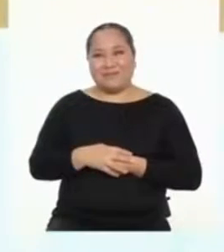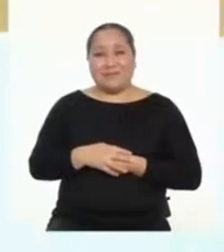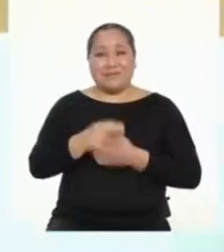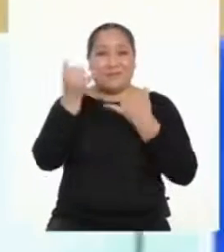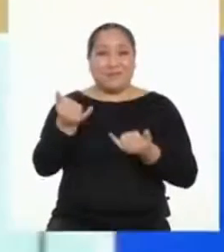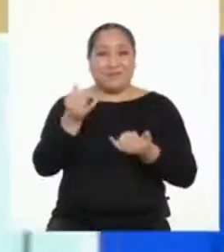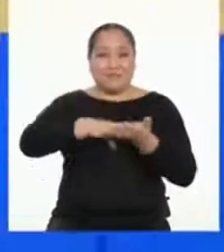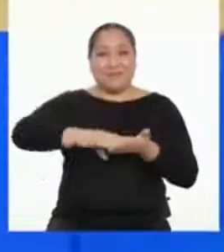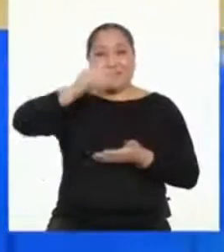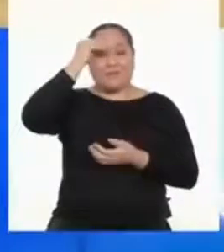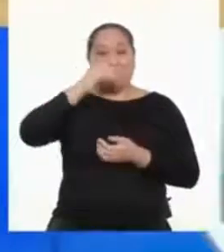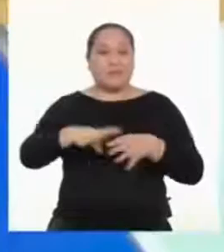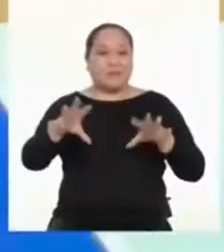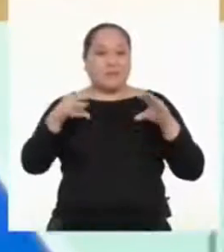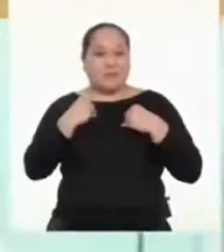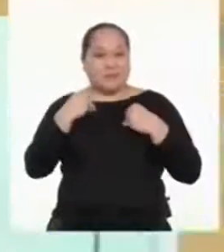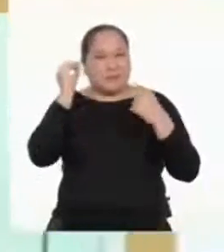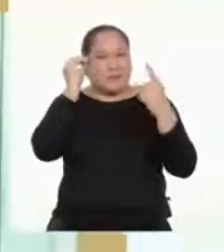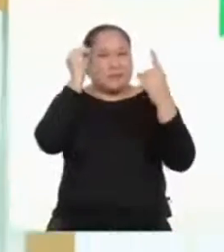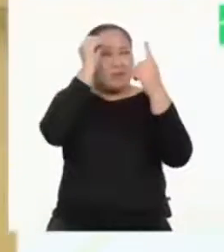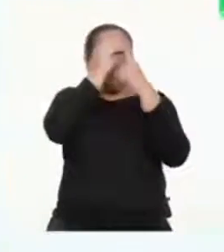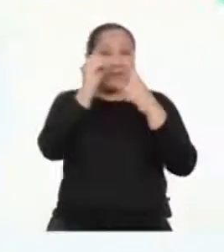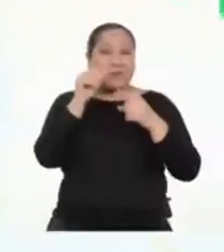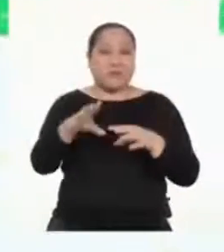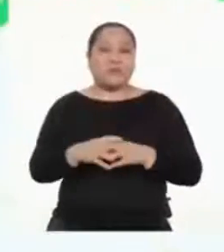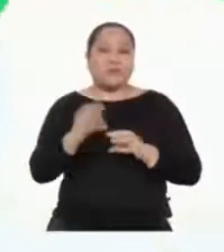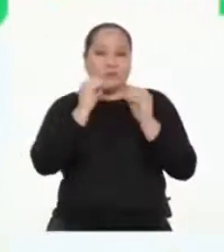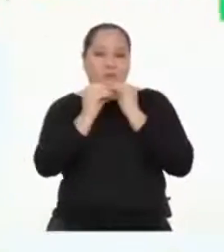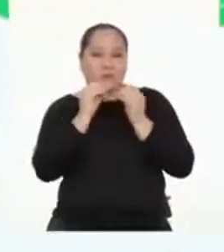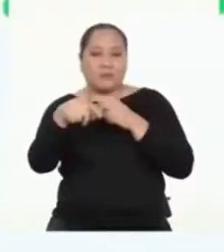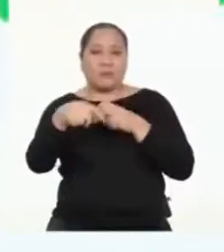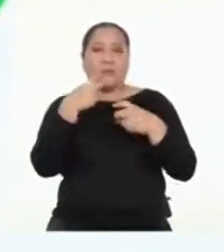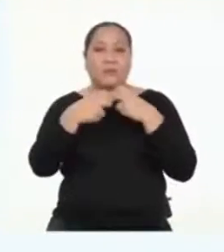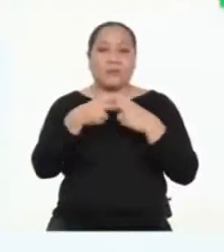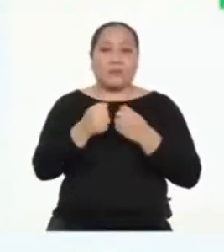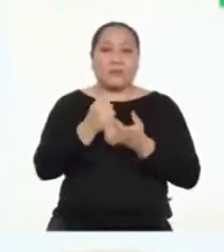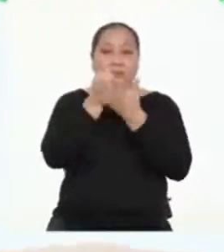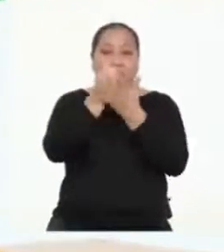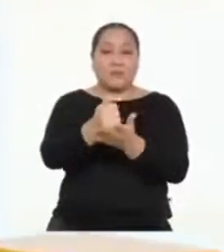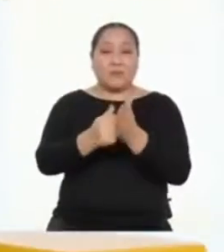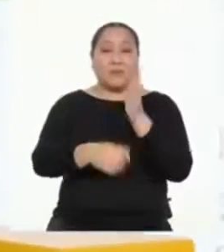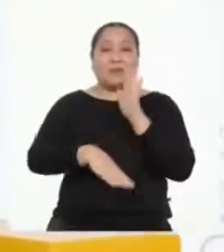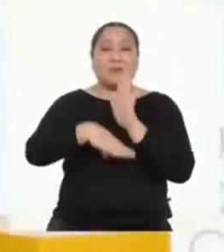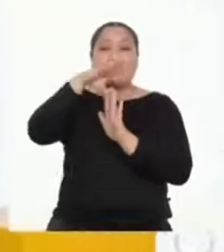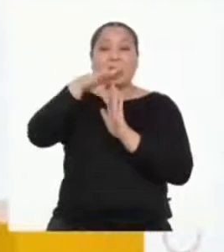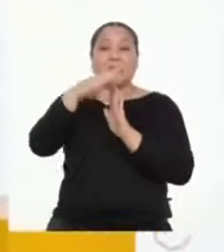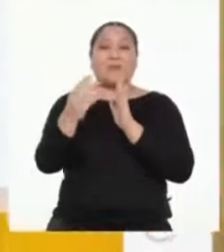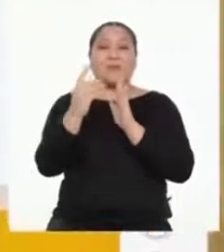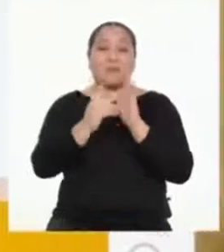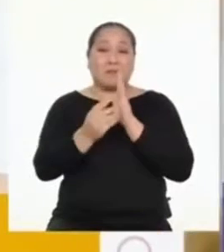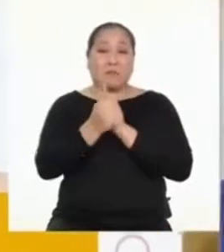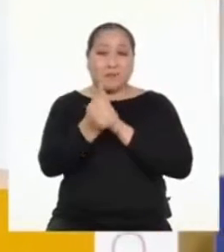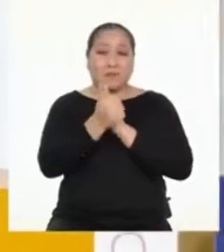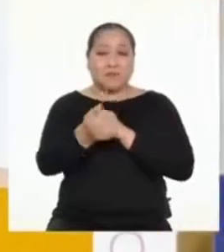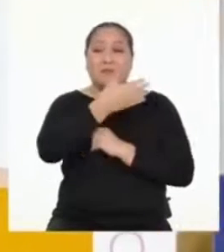Hoy hemos aprendido que asumir retos y enfrentar los problemas nos permite desarrollar nuestras habilidades y mejorar